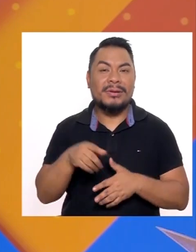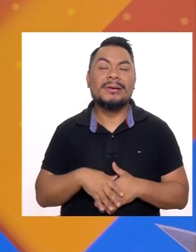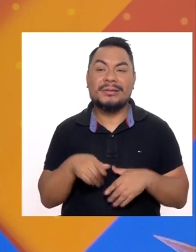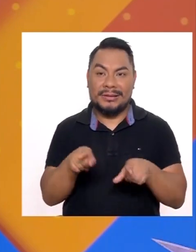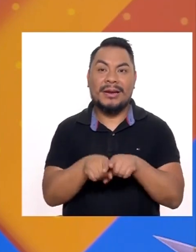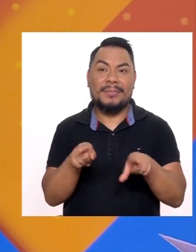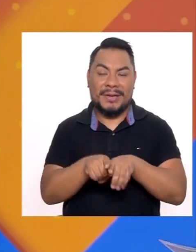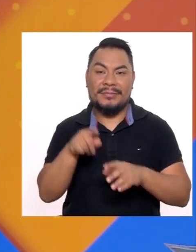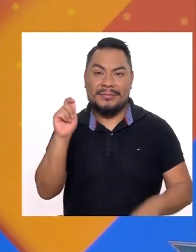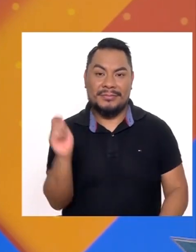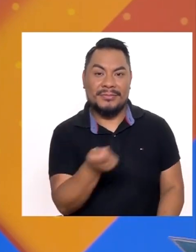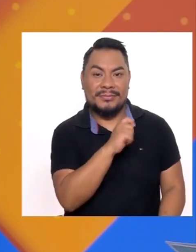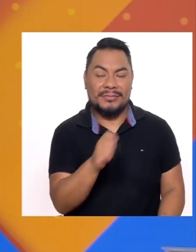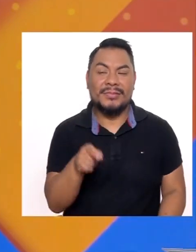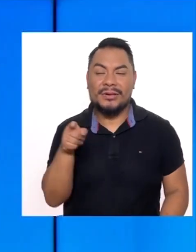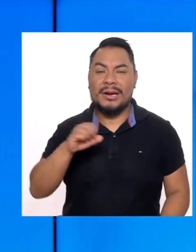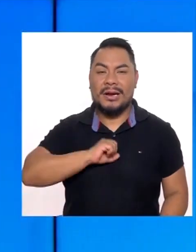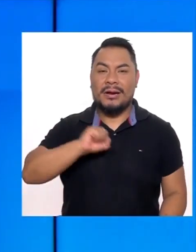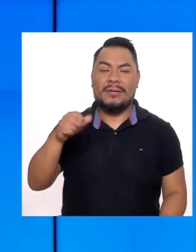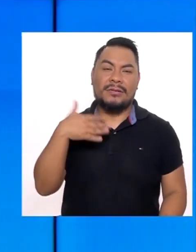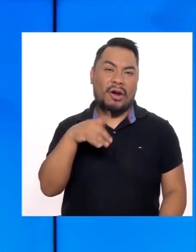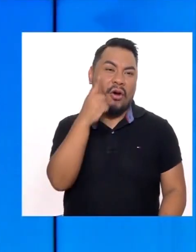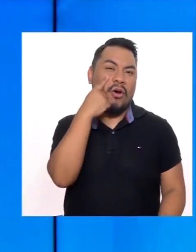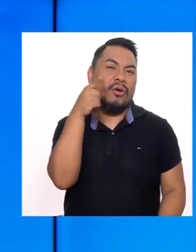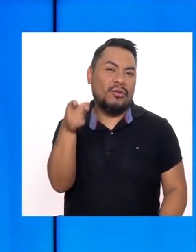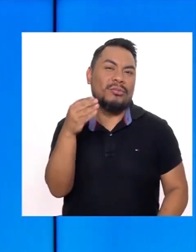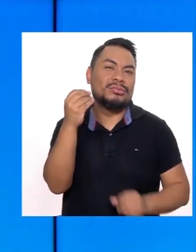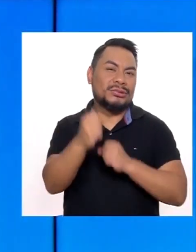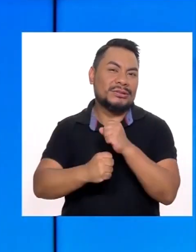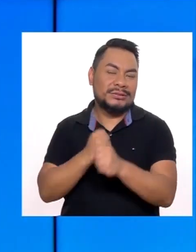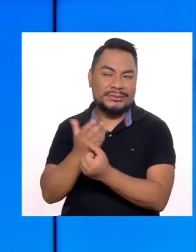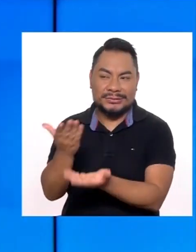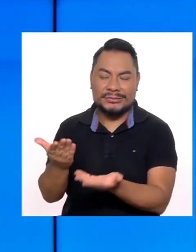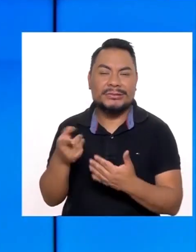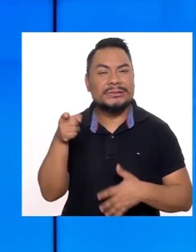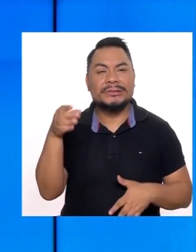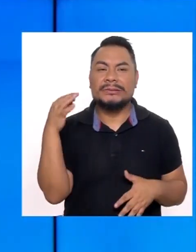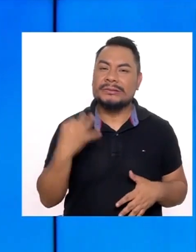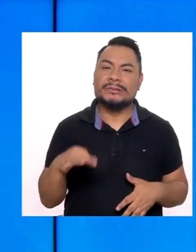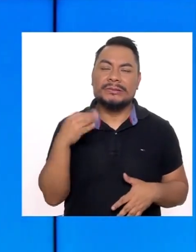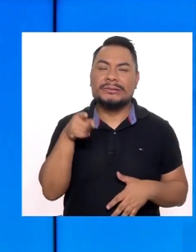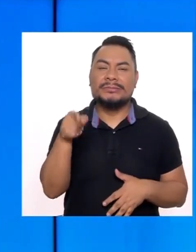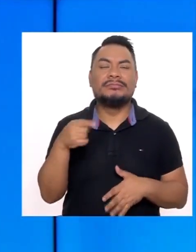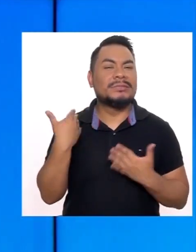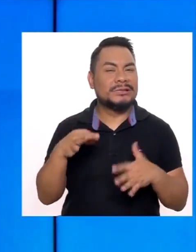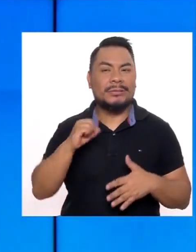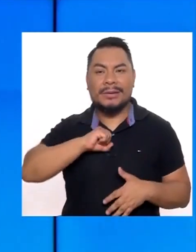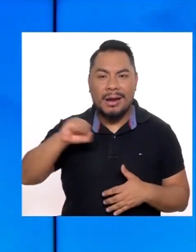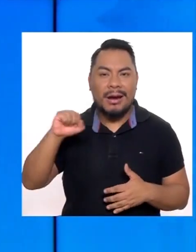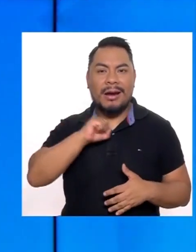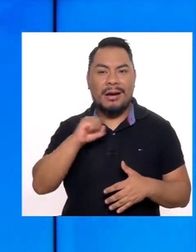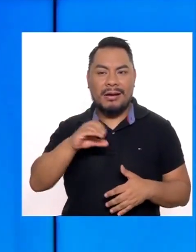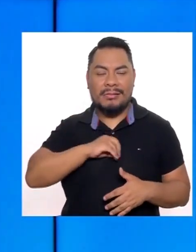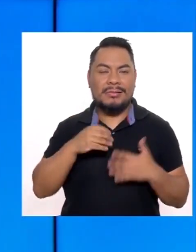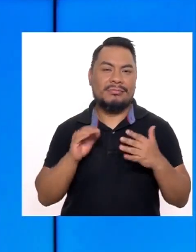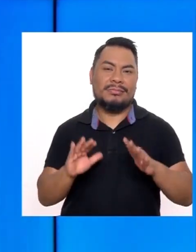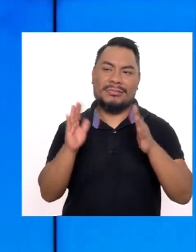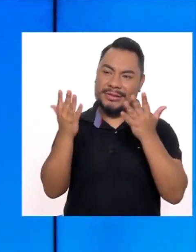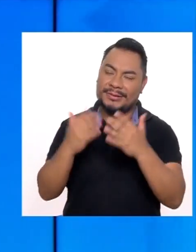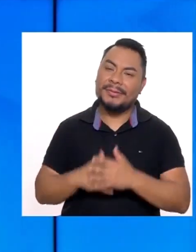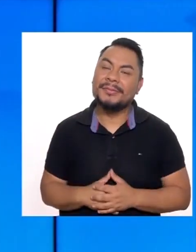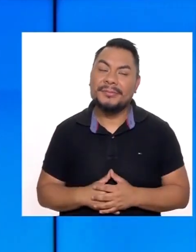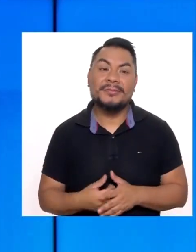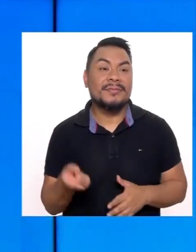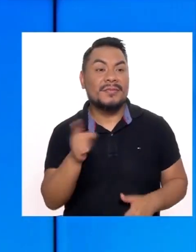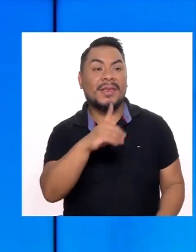para badminton Una campeona Pues que ya la conocemos Muchos años Y siempre está Trayéndonos esas medallas Maravillosas